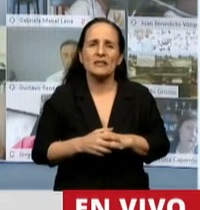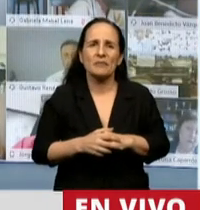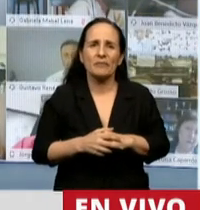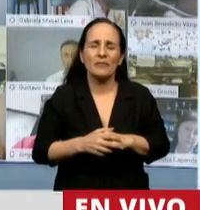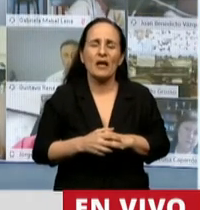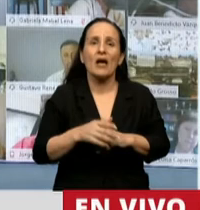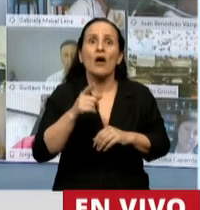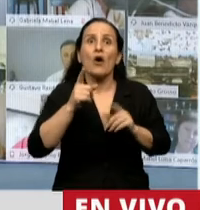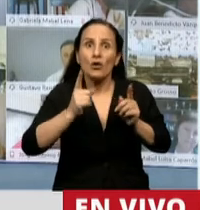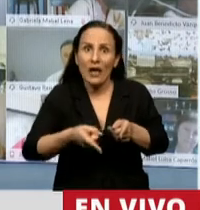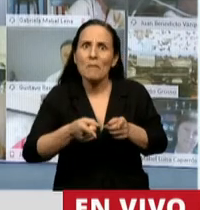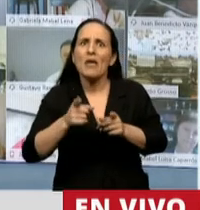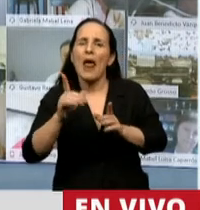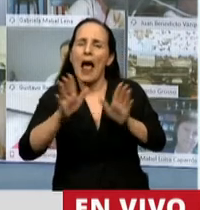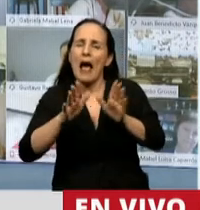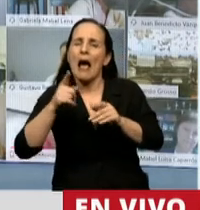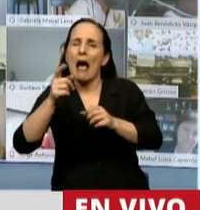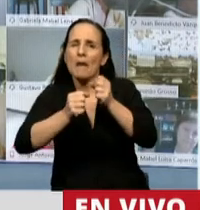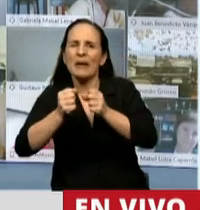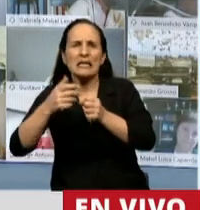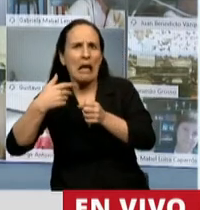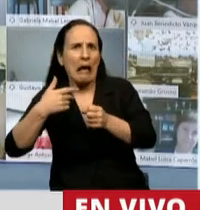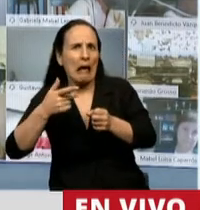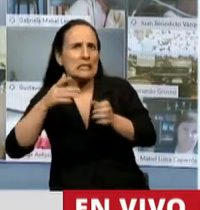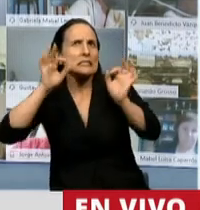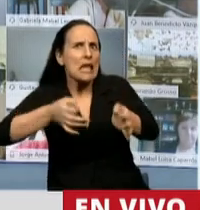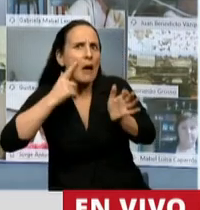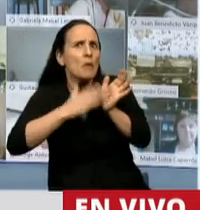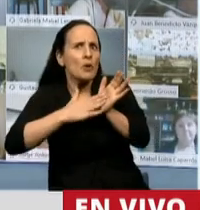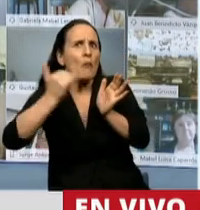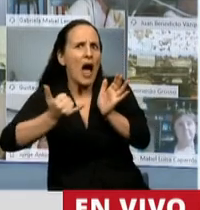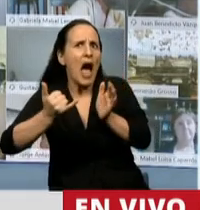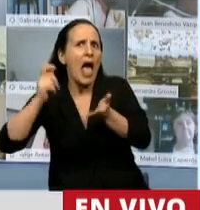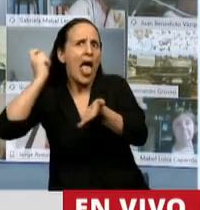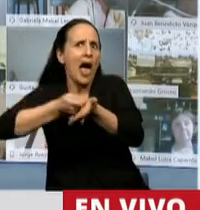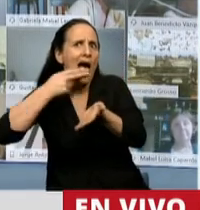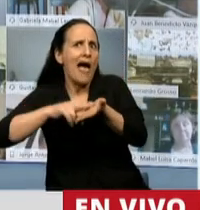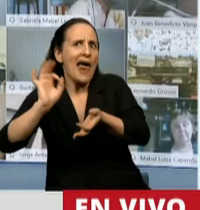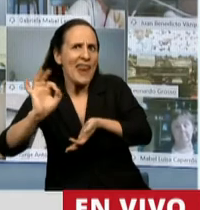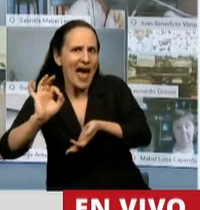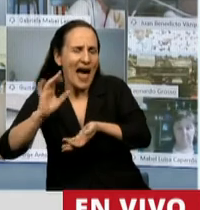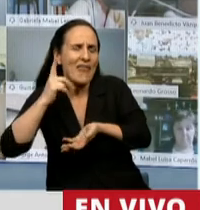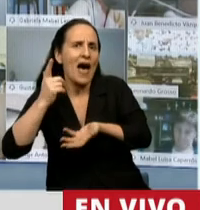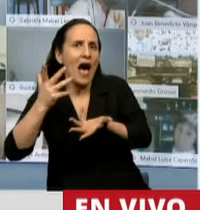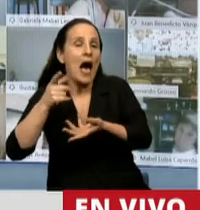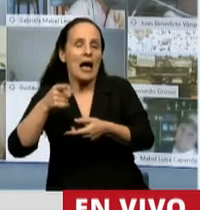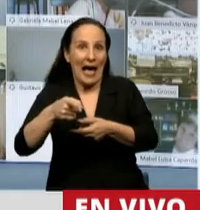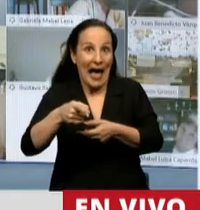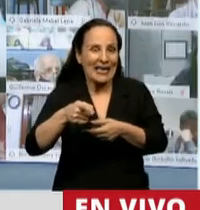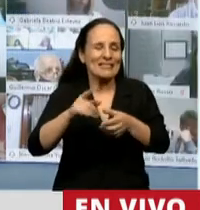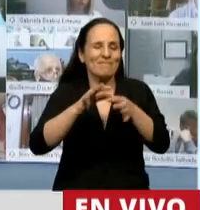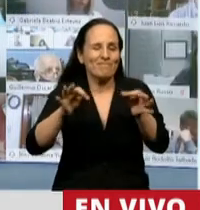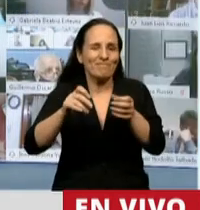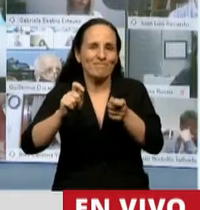a aquella comprobada evasión y ahí de donde tenemos que precisar desde nuestro punto de vista